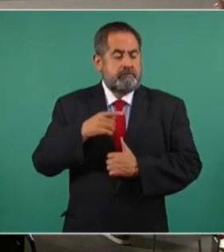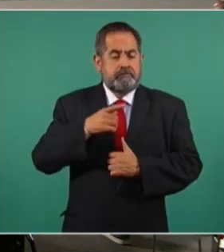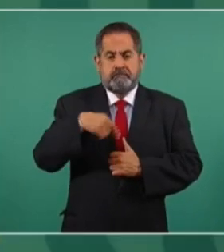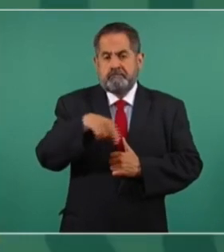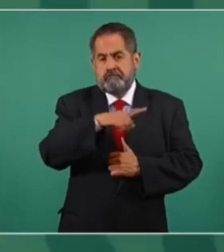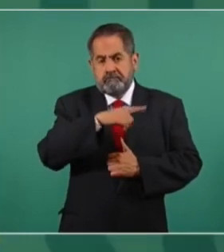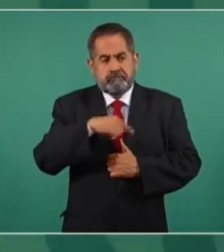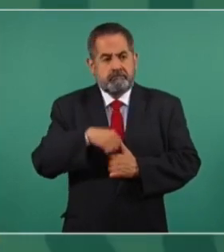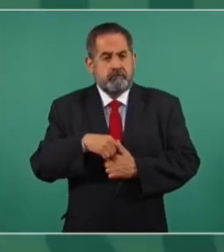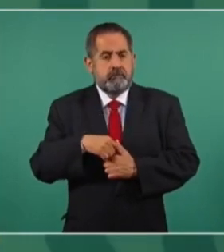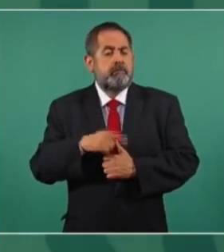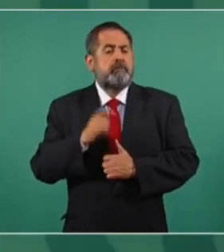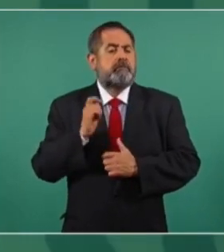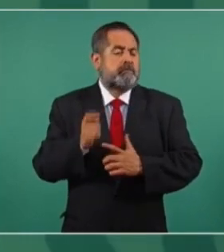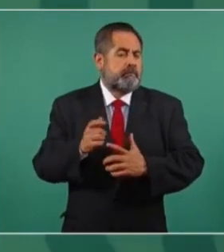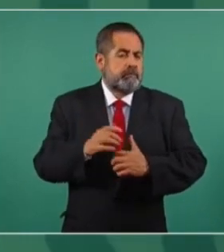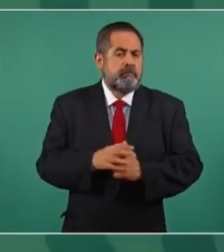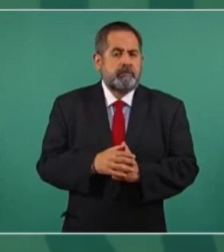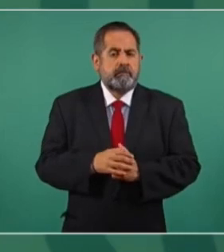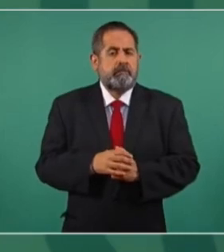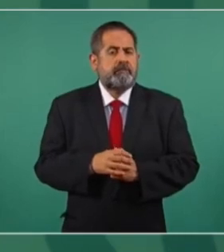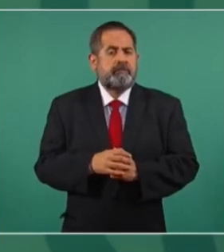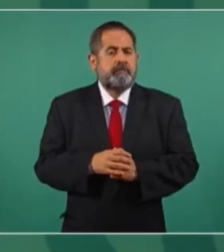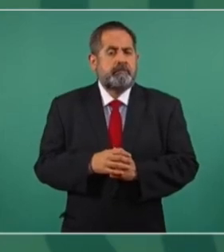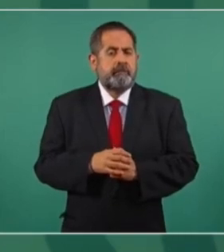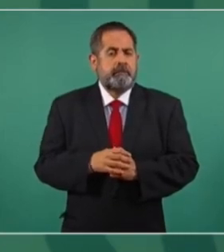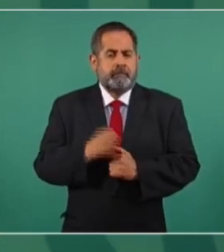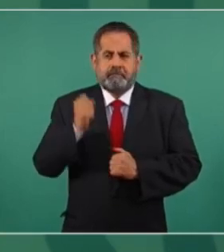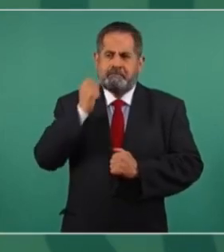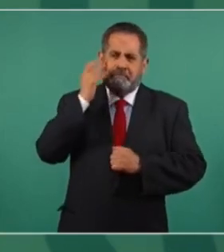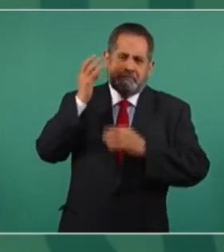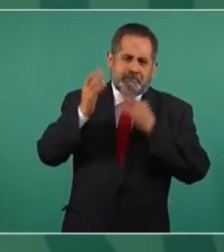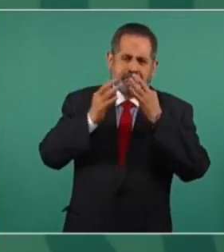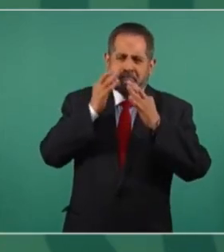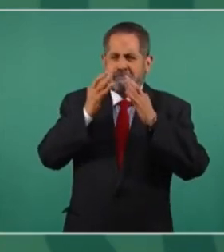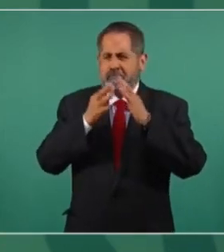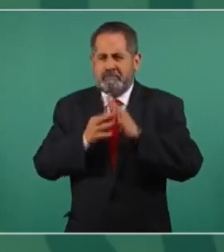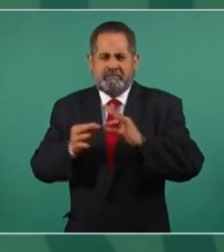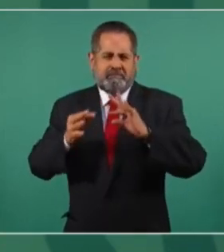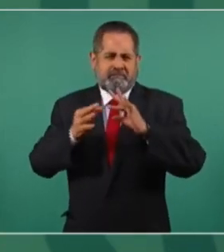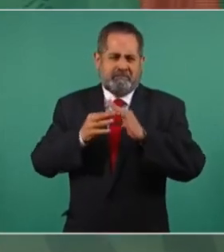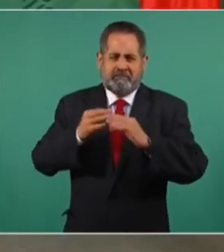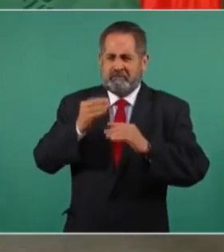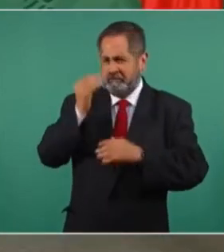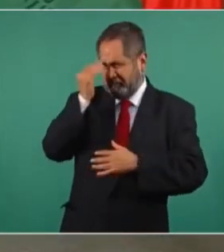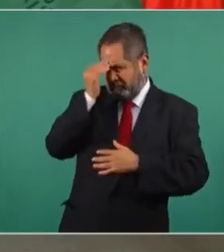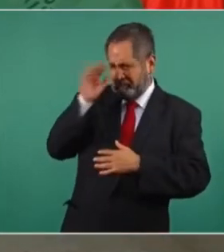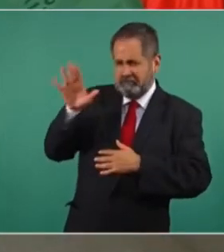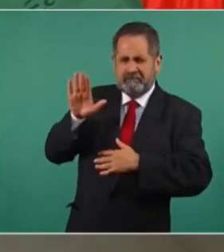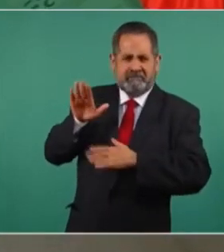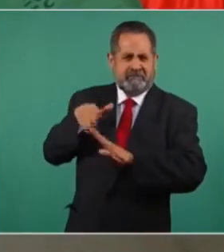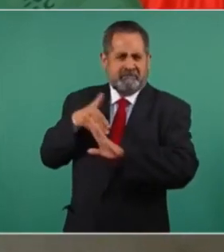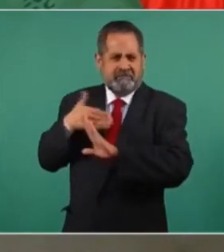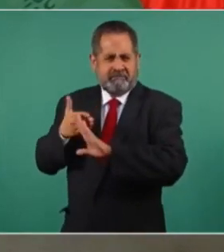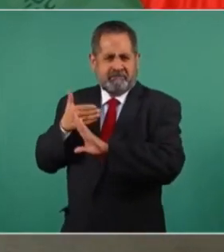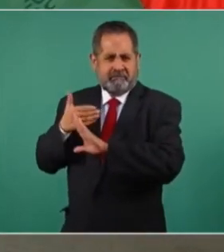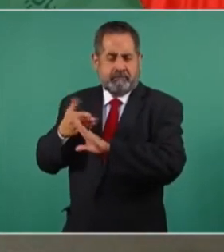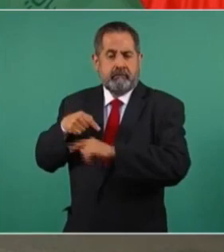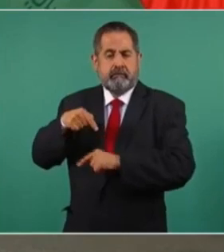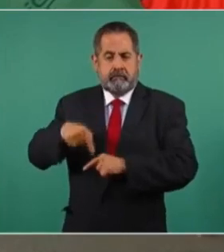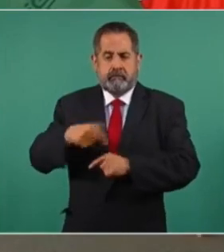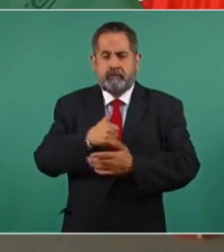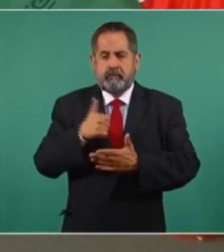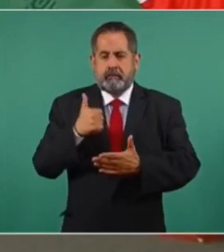de manipulación, la guerra sucia, sobre todo en la ciudad.